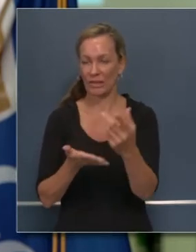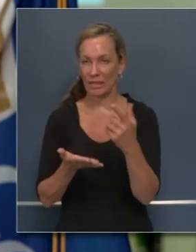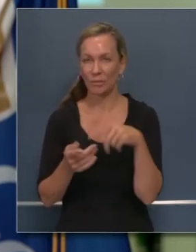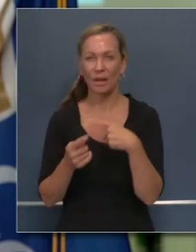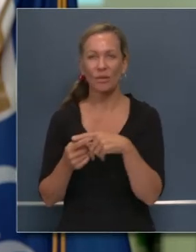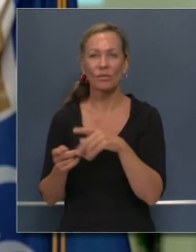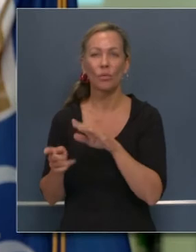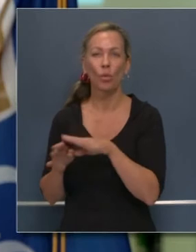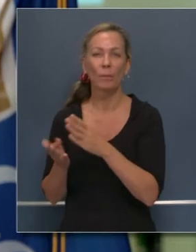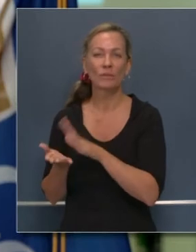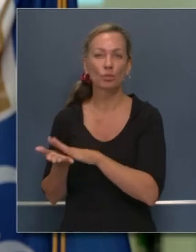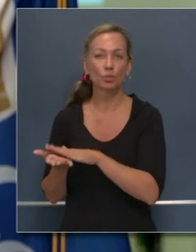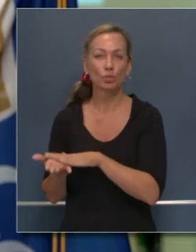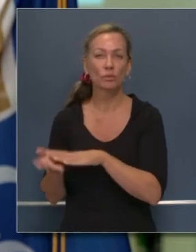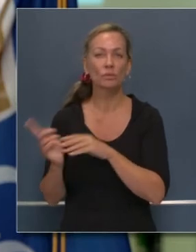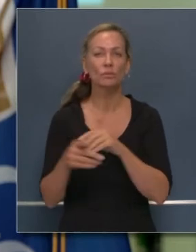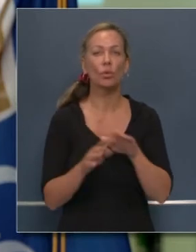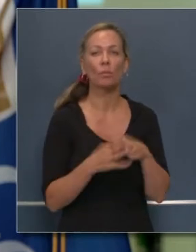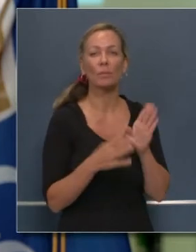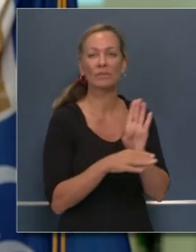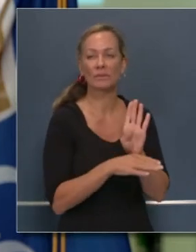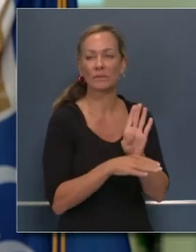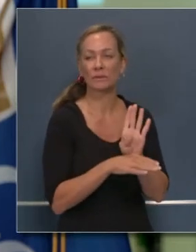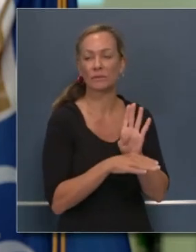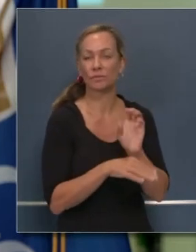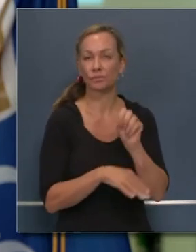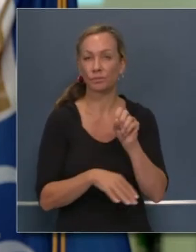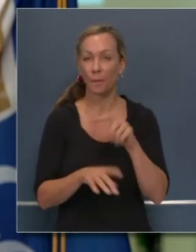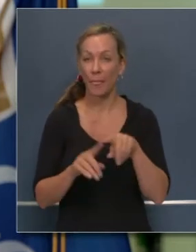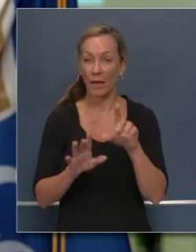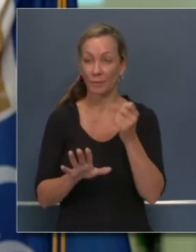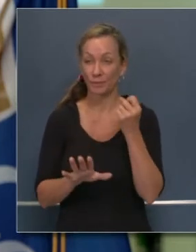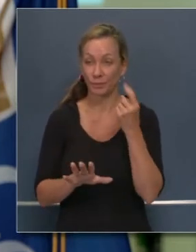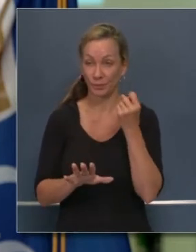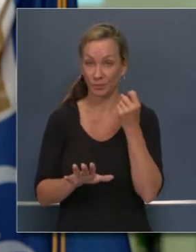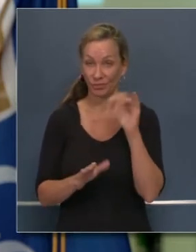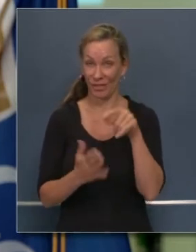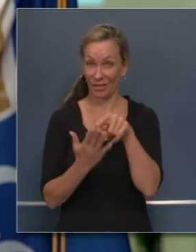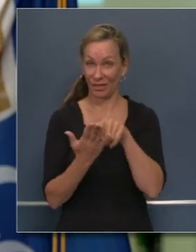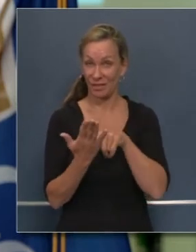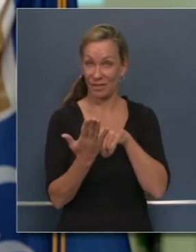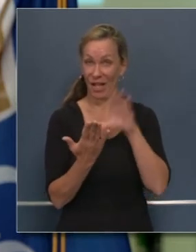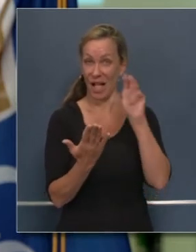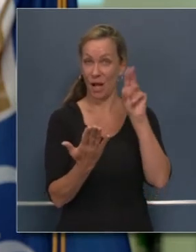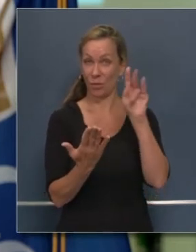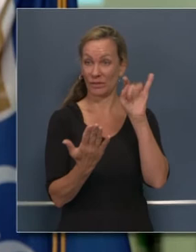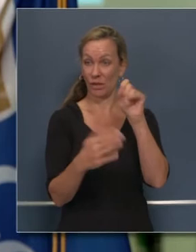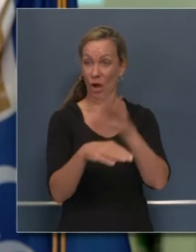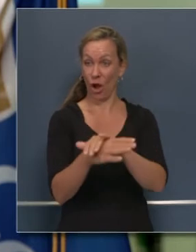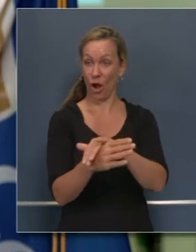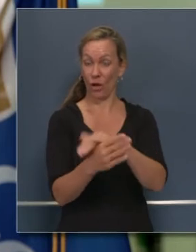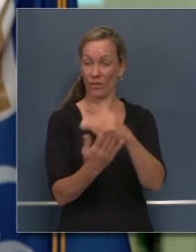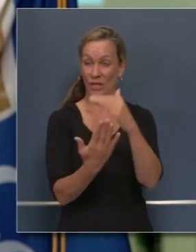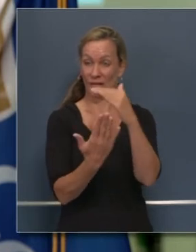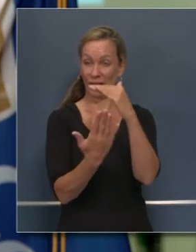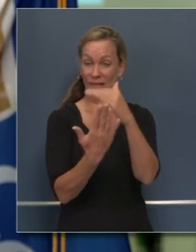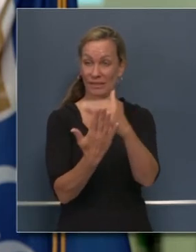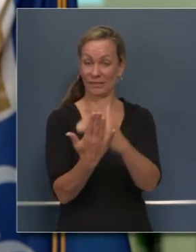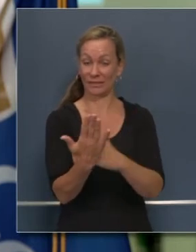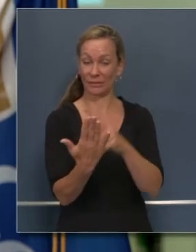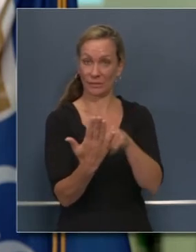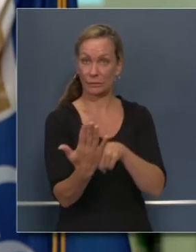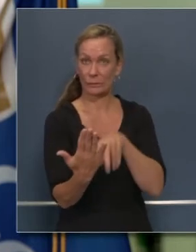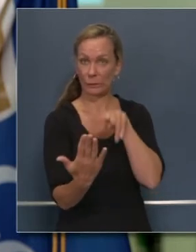hay gente que tal vez no esté familiarizada con esto, pero al alejarse, al salir de la lista de observación, después de 14 días